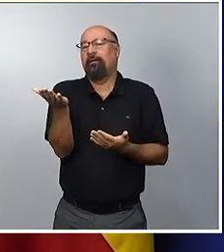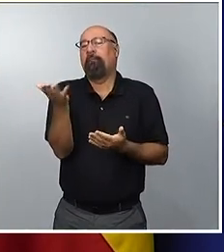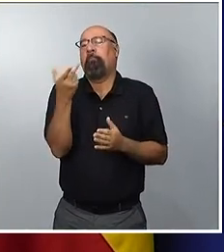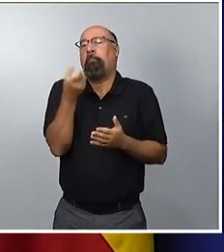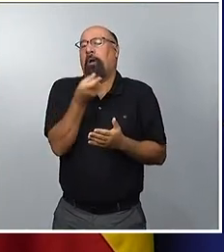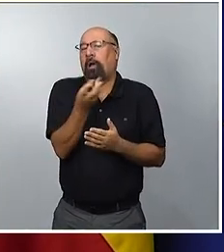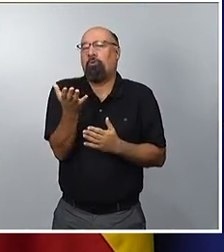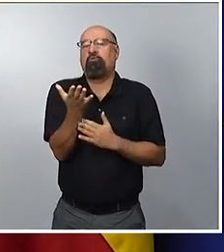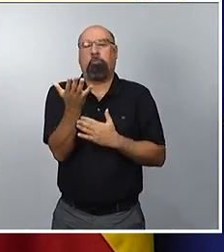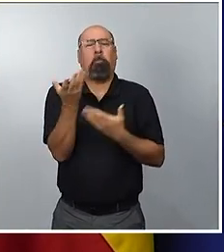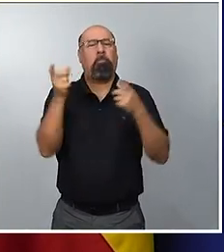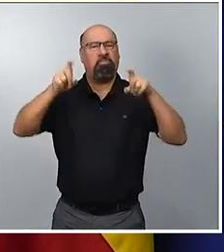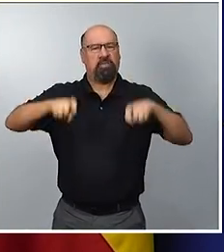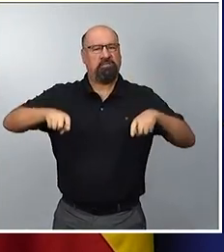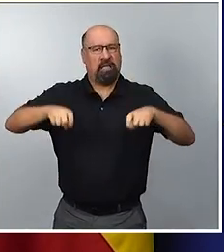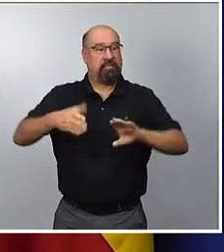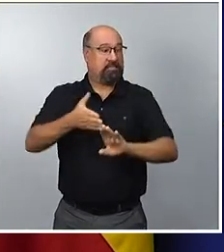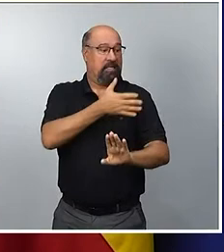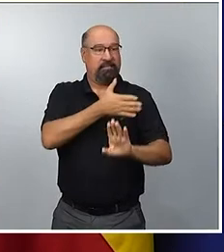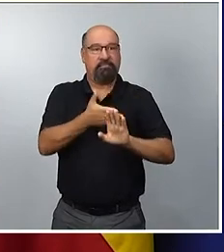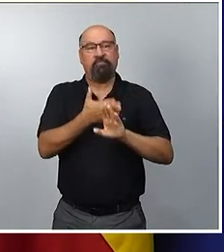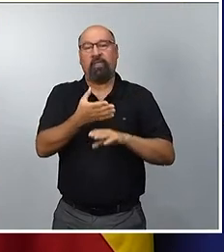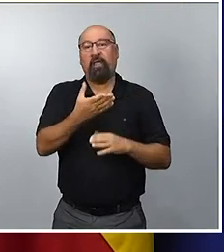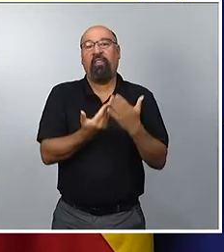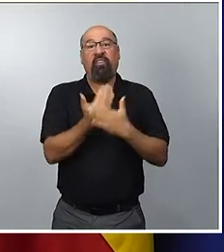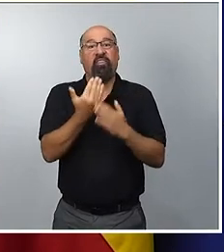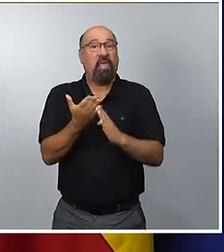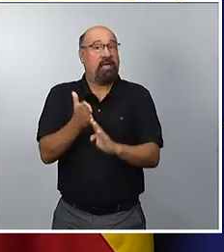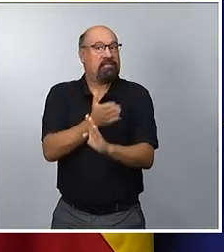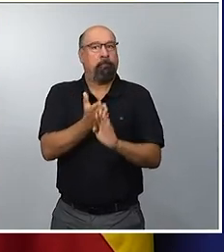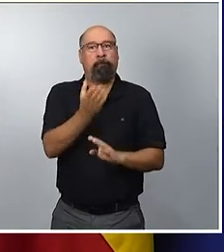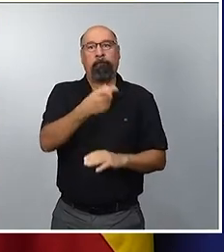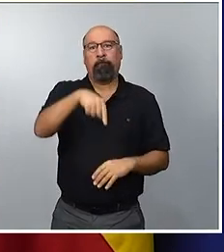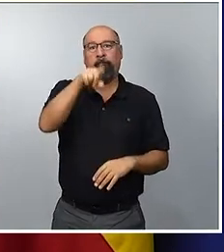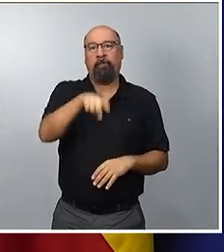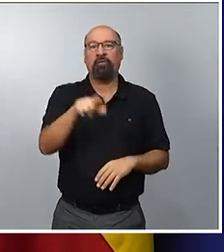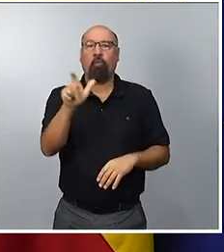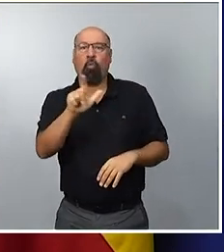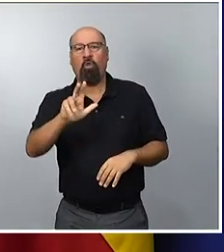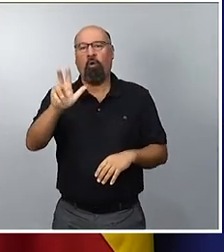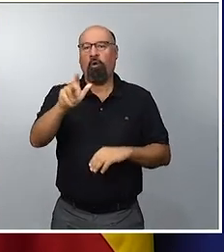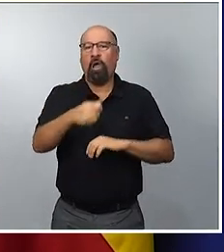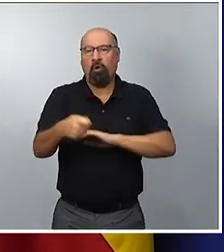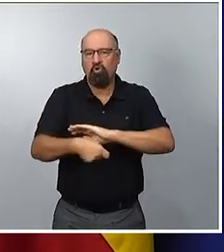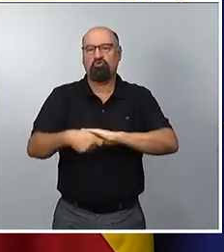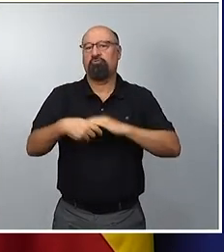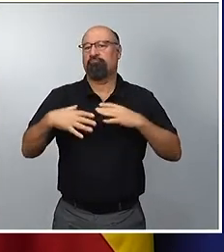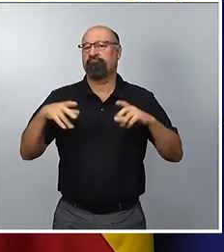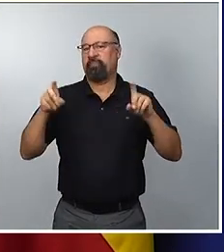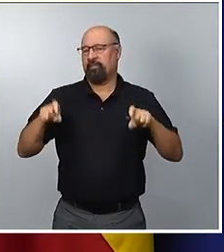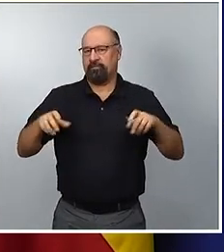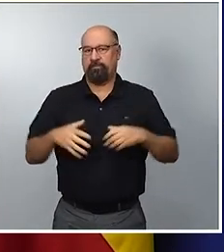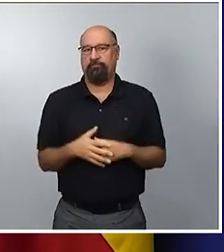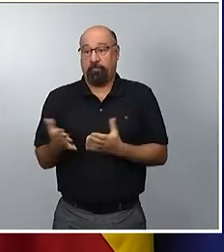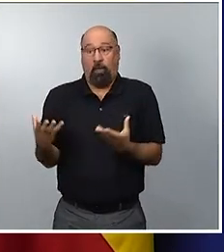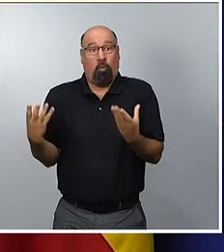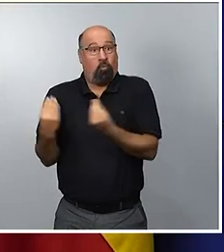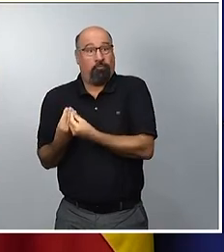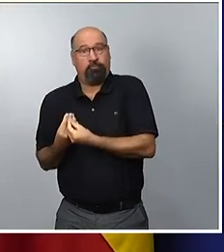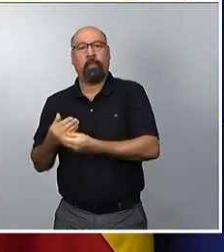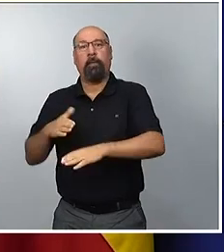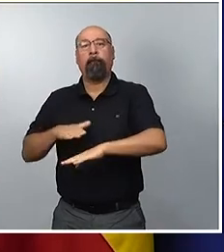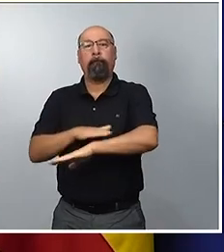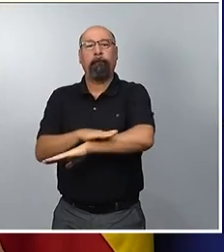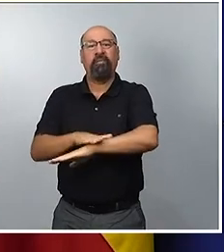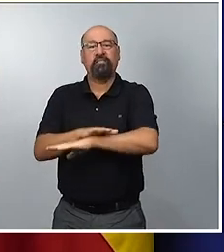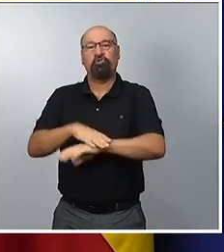que hayan podido descansar también en estos días de vacaciones. Me acompañan, como ven, el ministro de Cultura